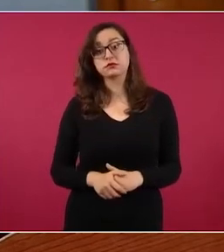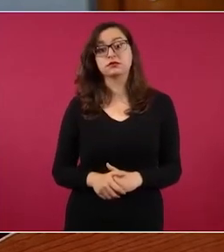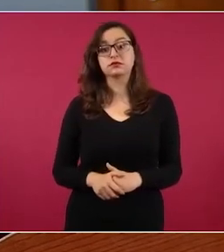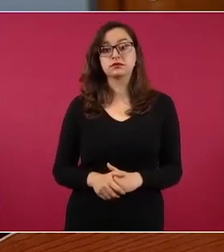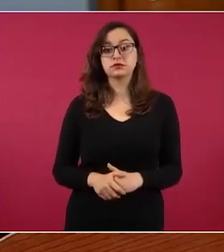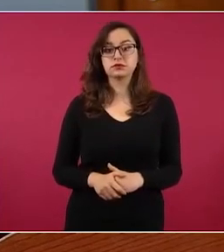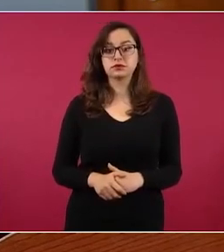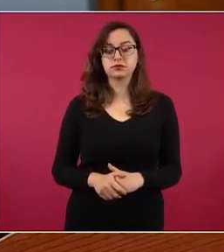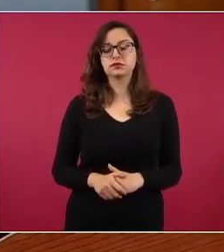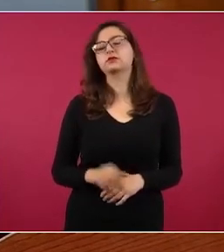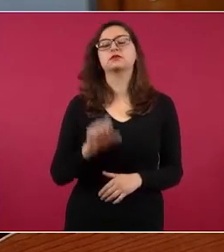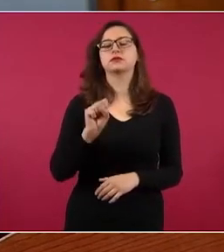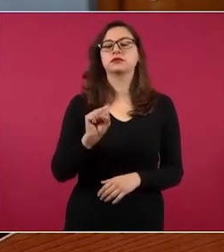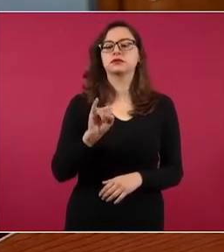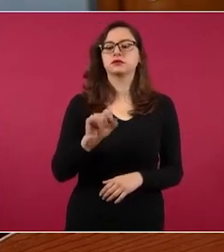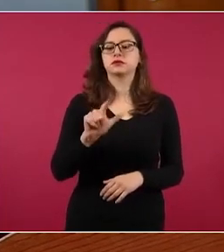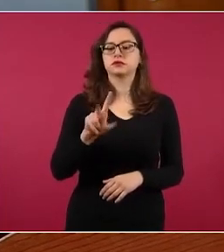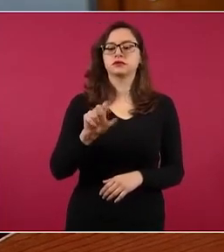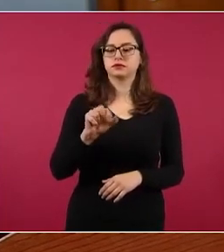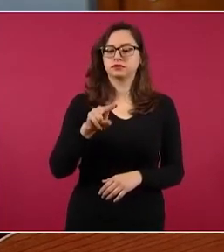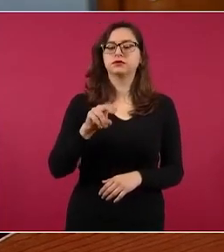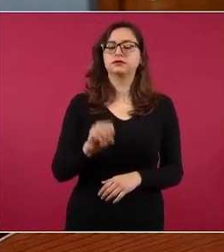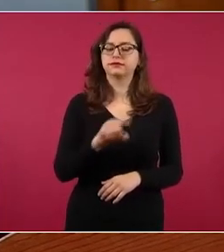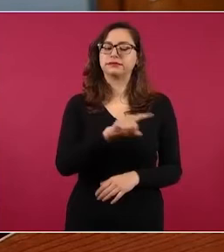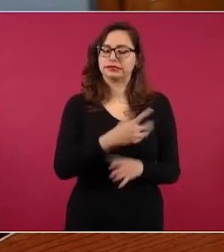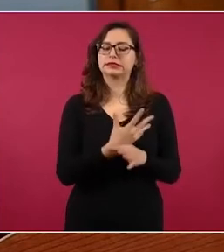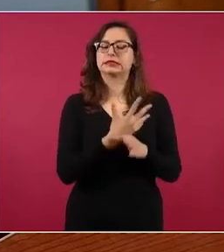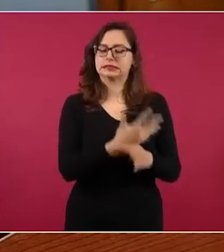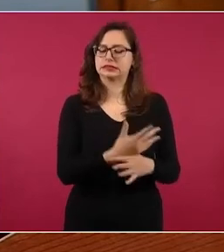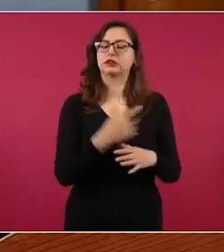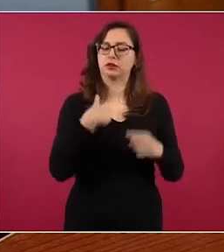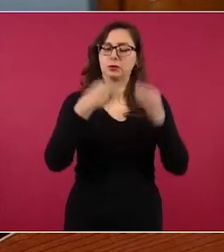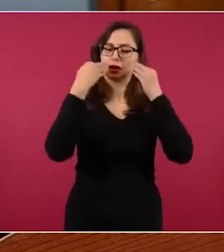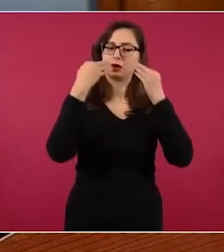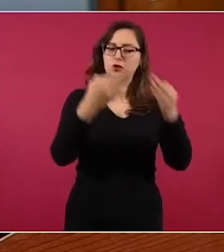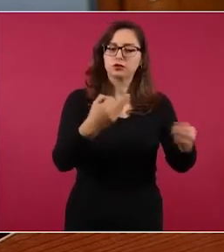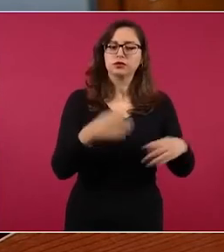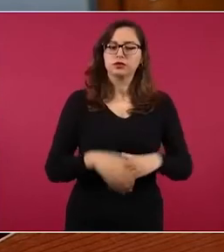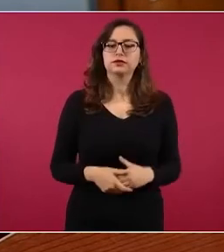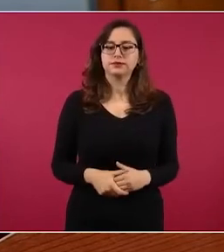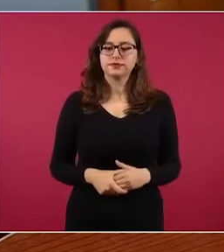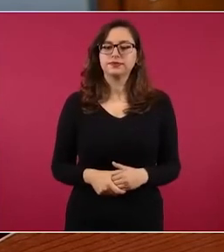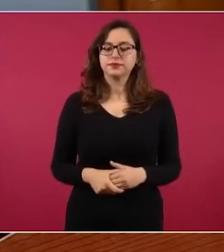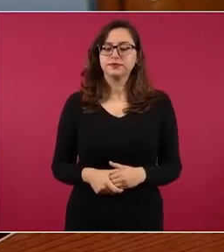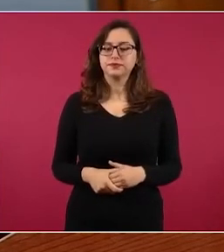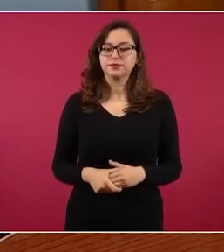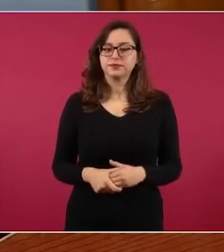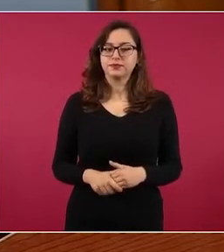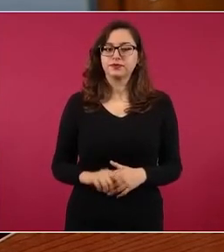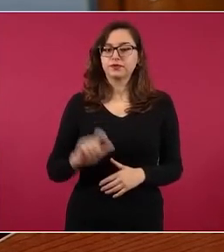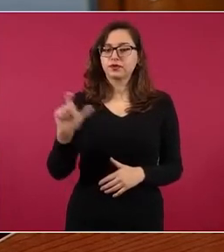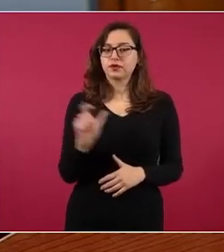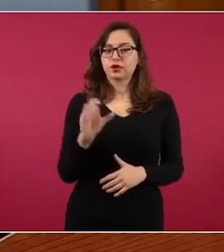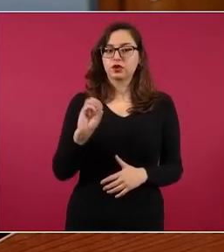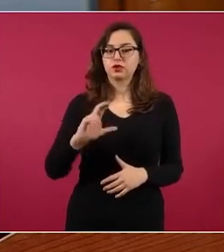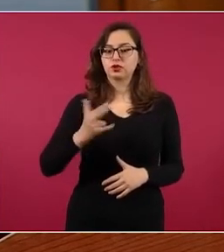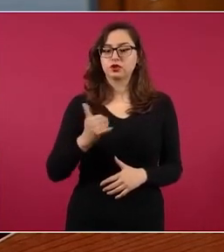Sí, bueno, yo le sí me consta que hace poco. Él dijo, ¿no? ¿Y Xochitl Galle?